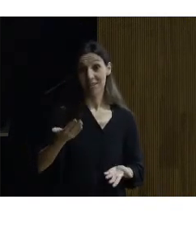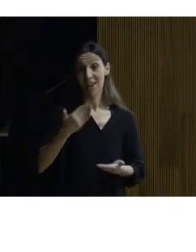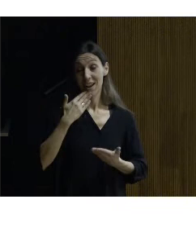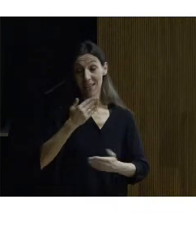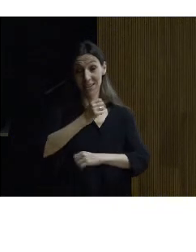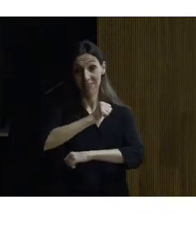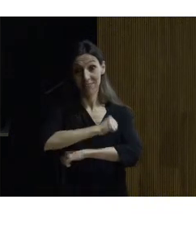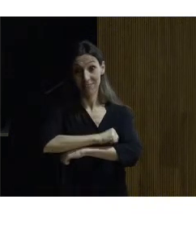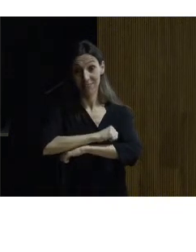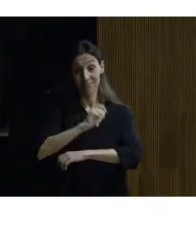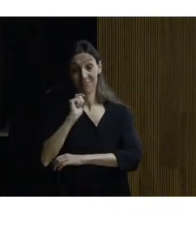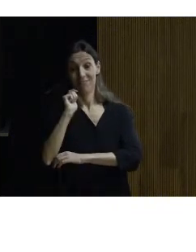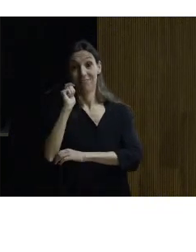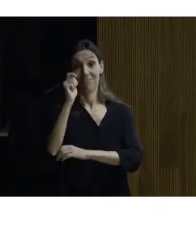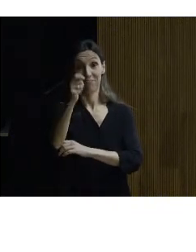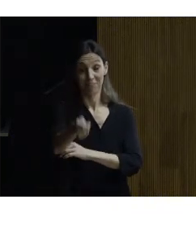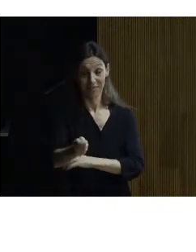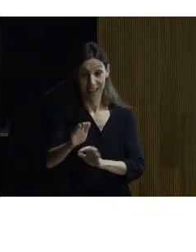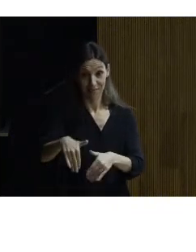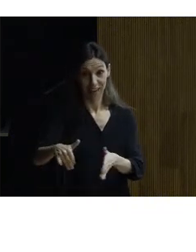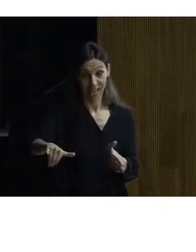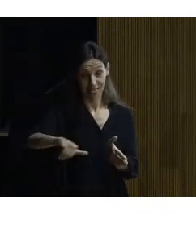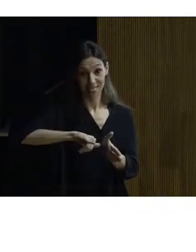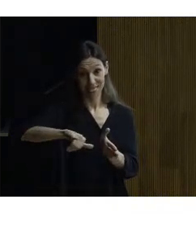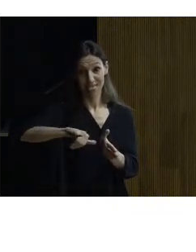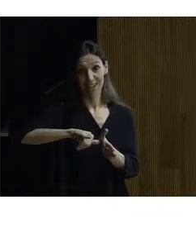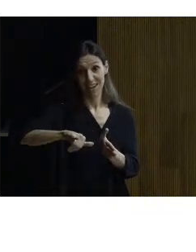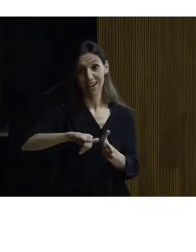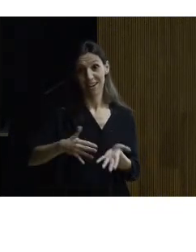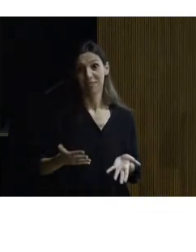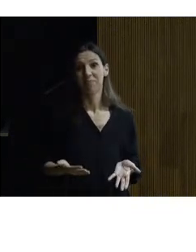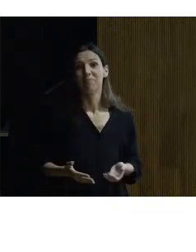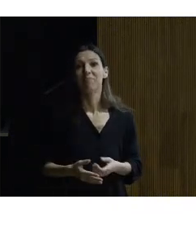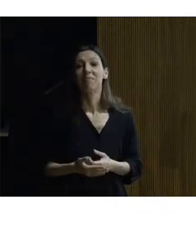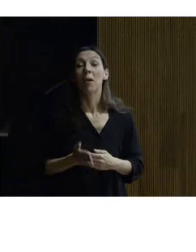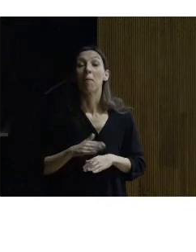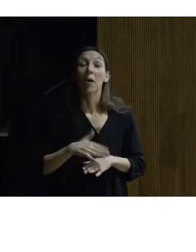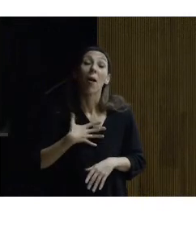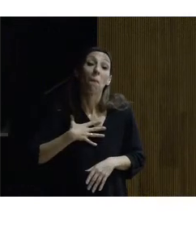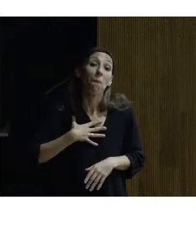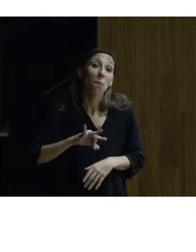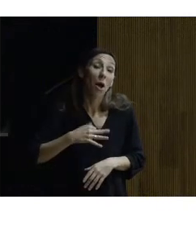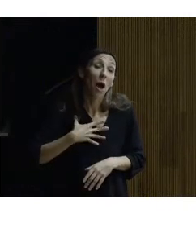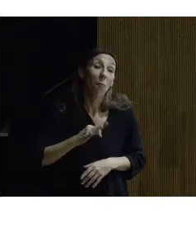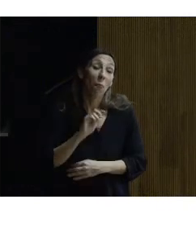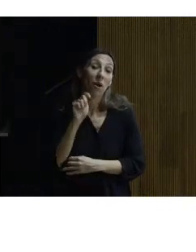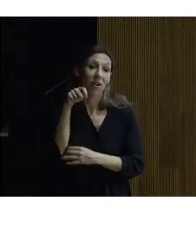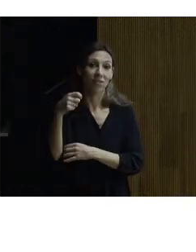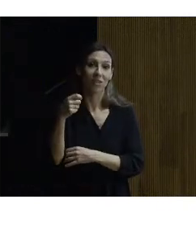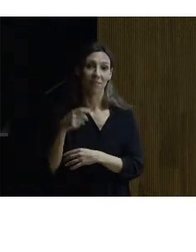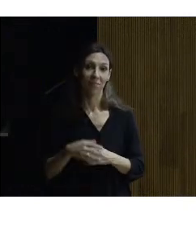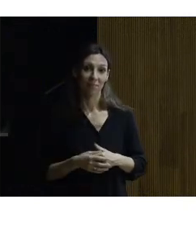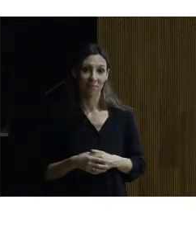y atrajeron hacia la fachada del palacete para que pudiera llegar el sedal porque de lo contrario